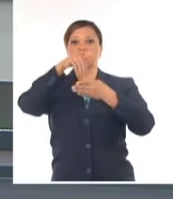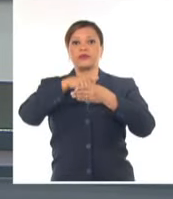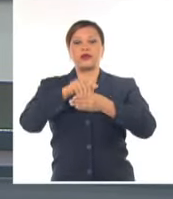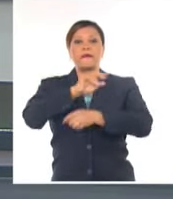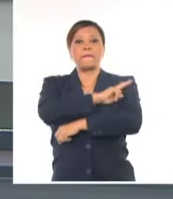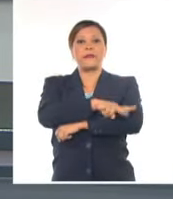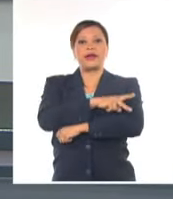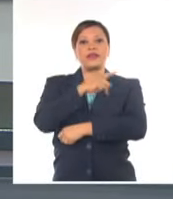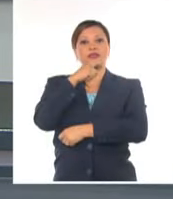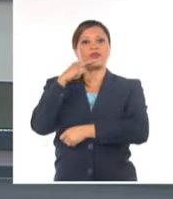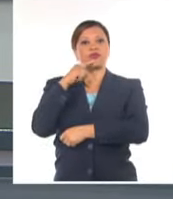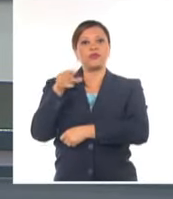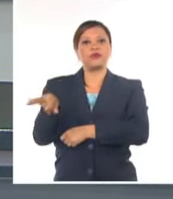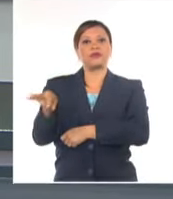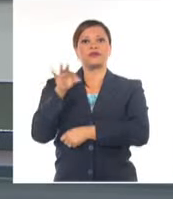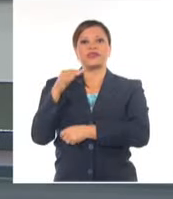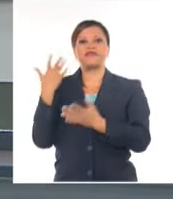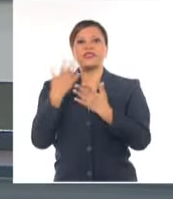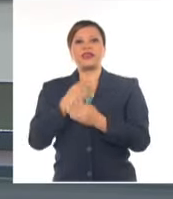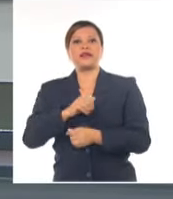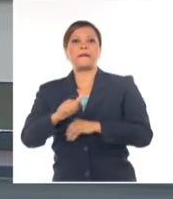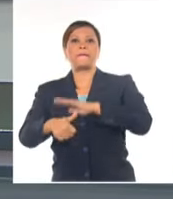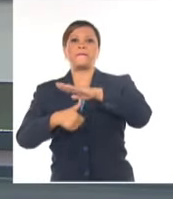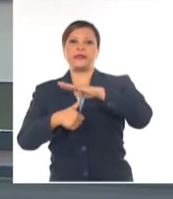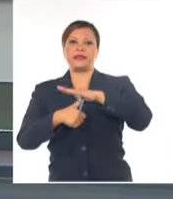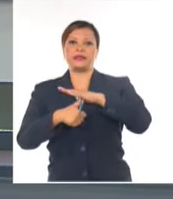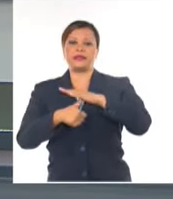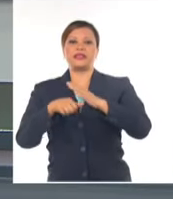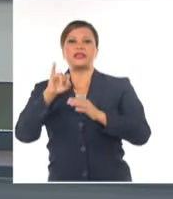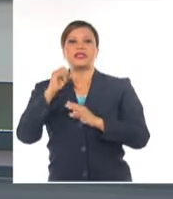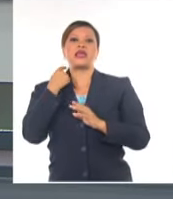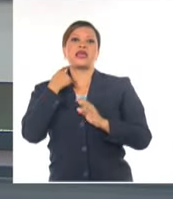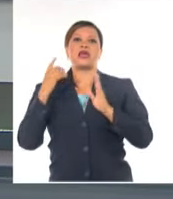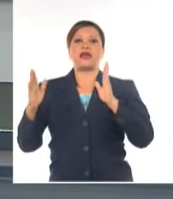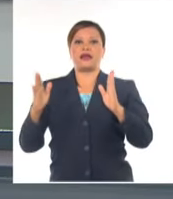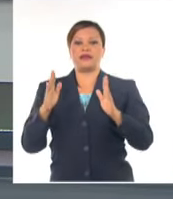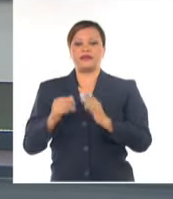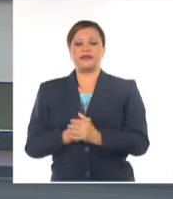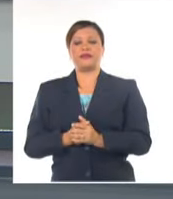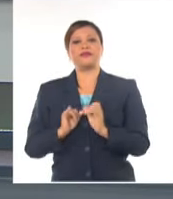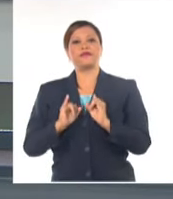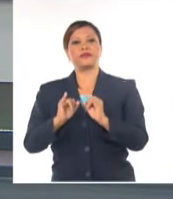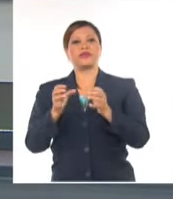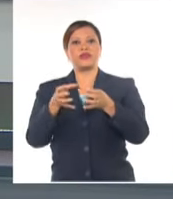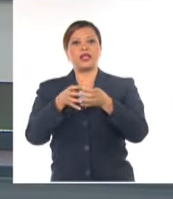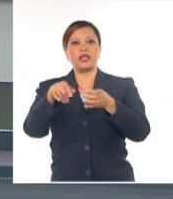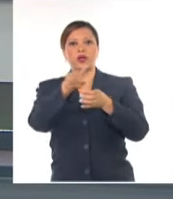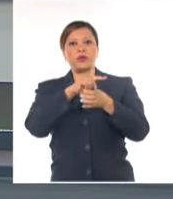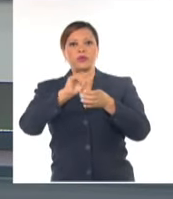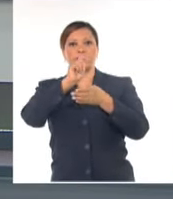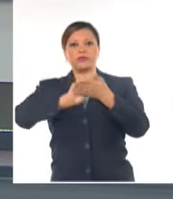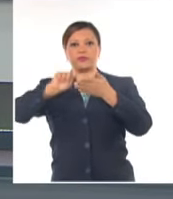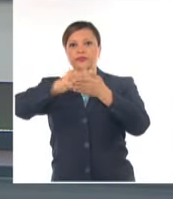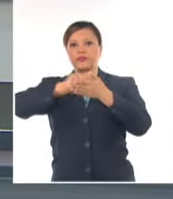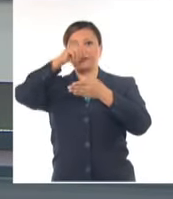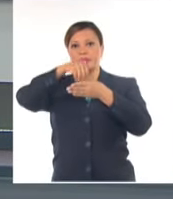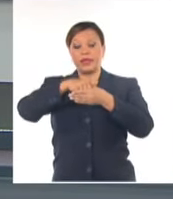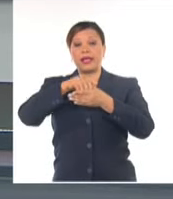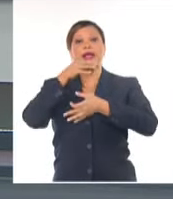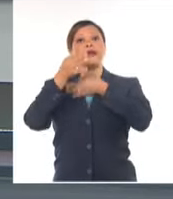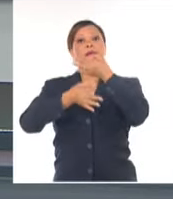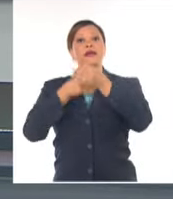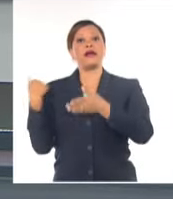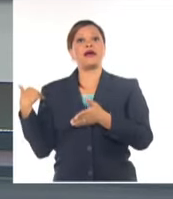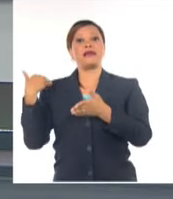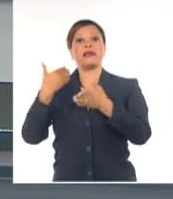presidirá el país en los próximos seis años datos de la comisión electoral central indican que hasta el momento se